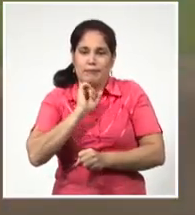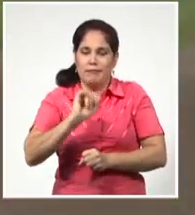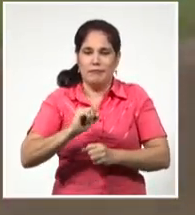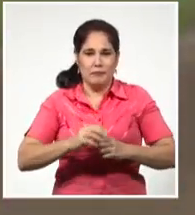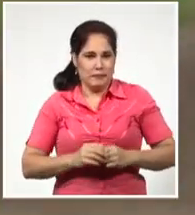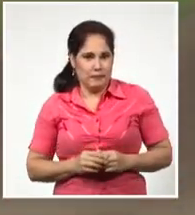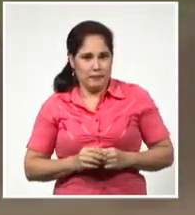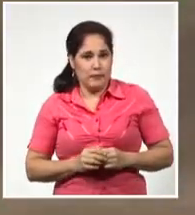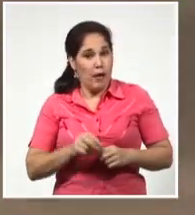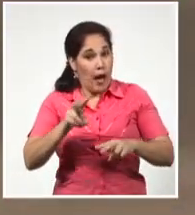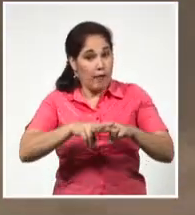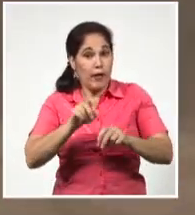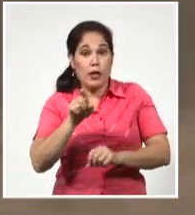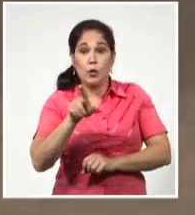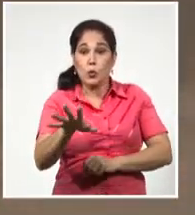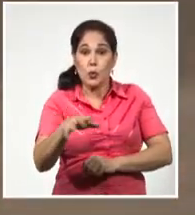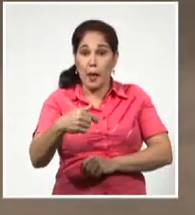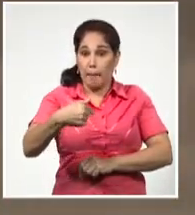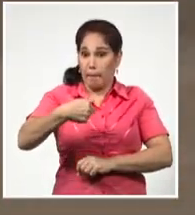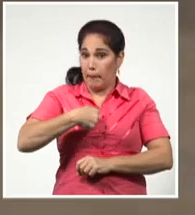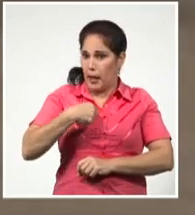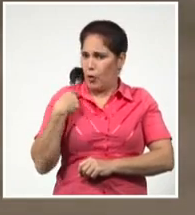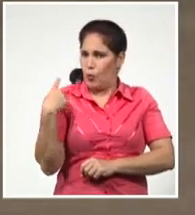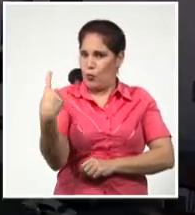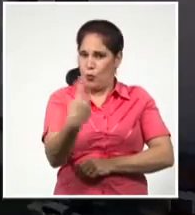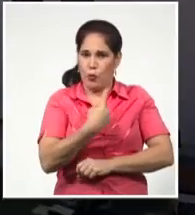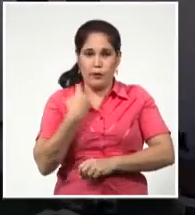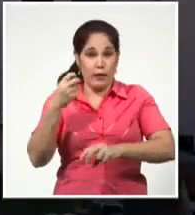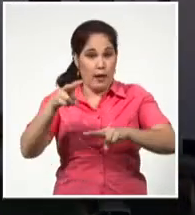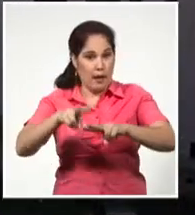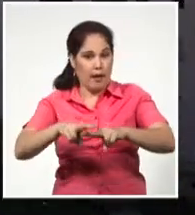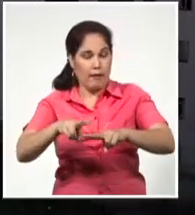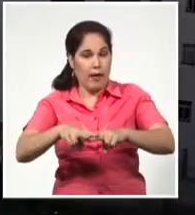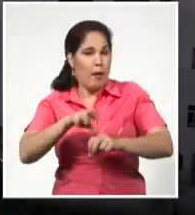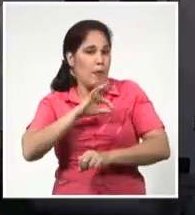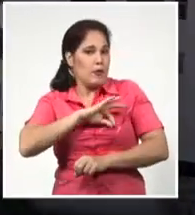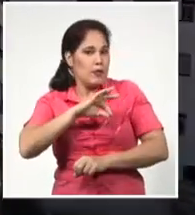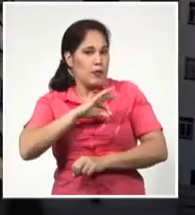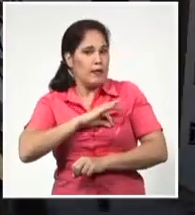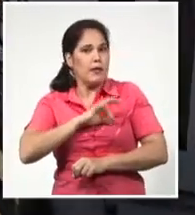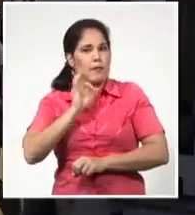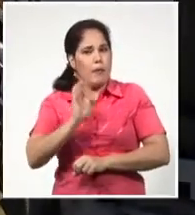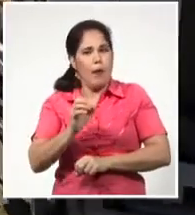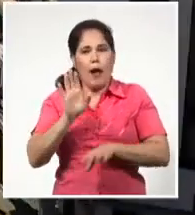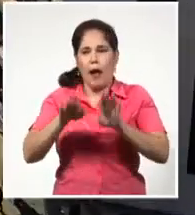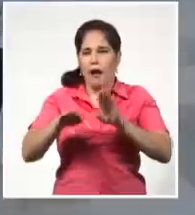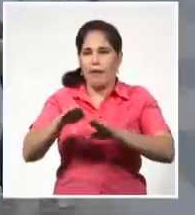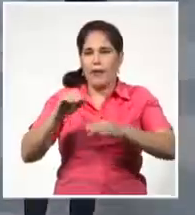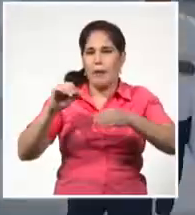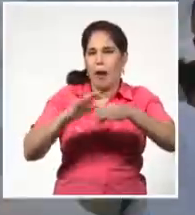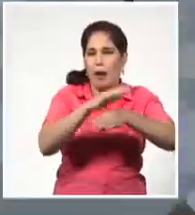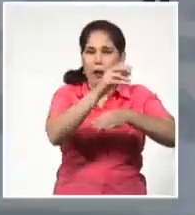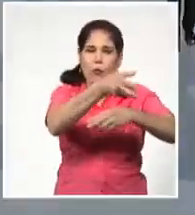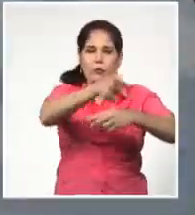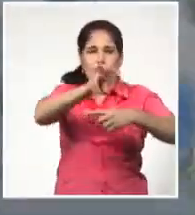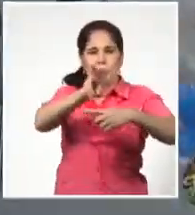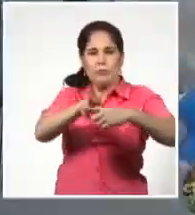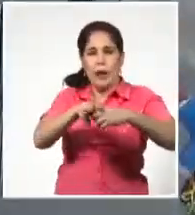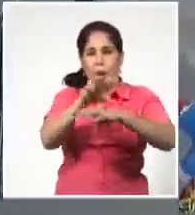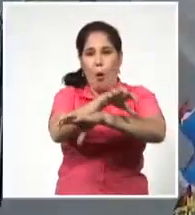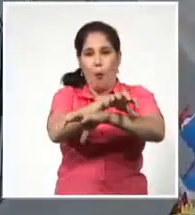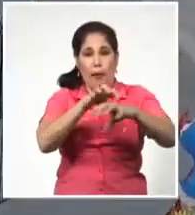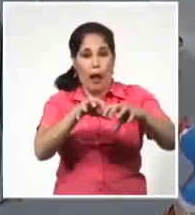La Habana es tuya, mía, nuestra. Y por sentirla, pasamos ratos en el malecón o en el prado